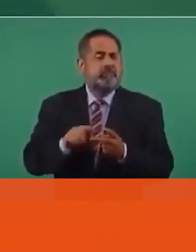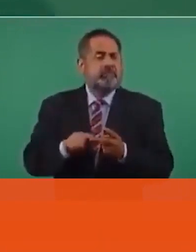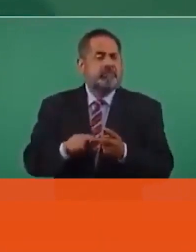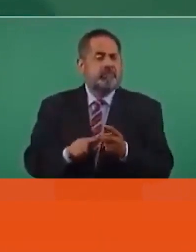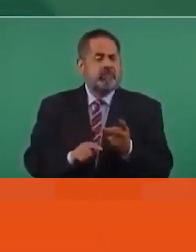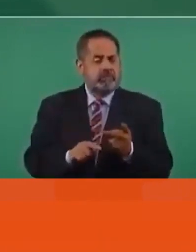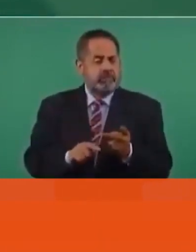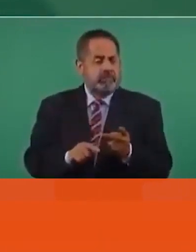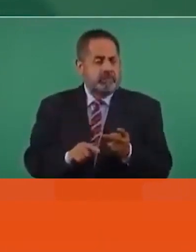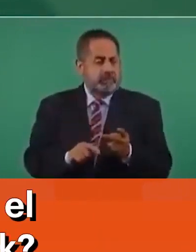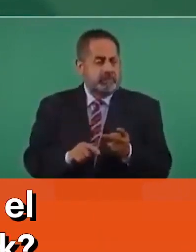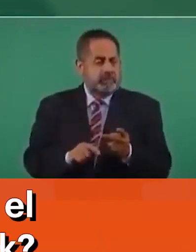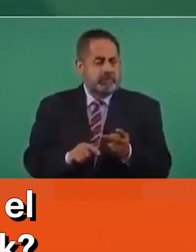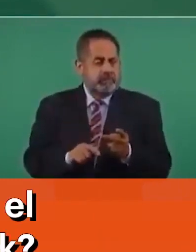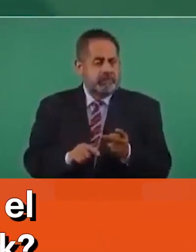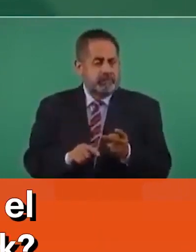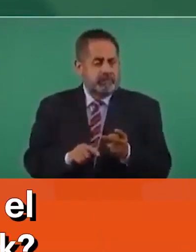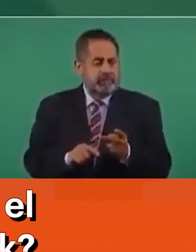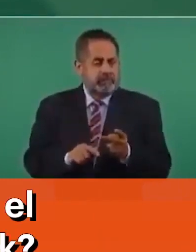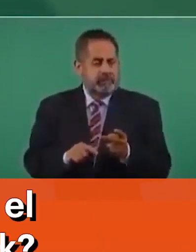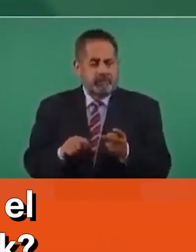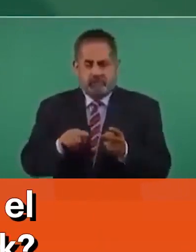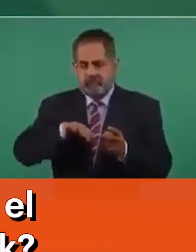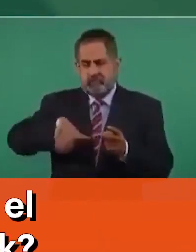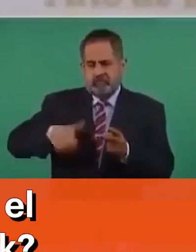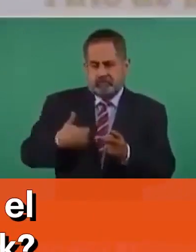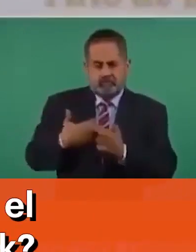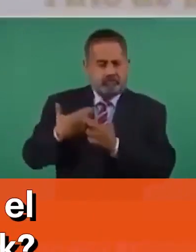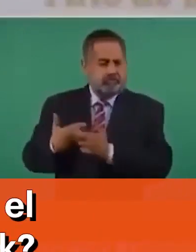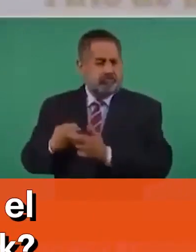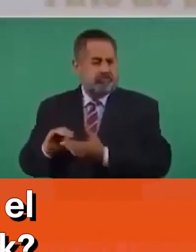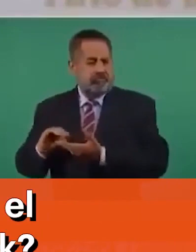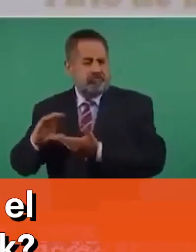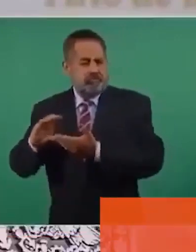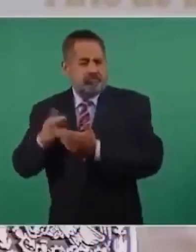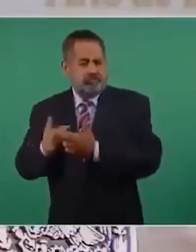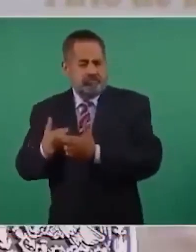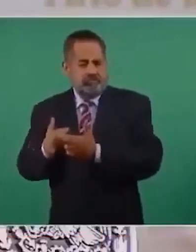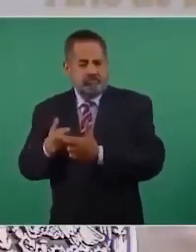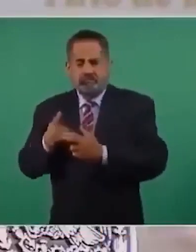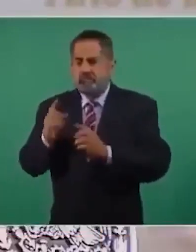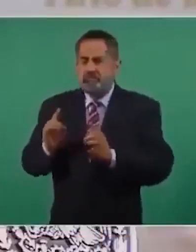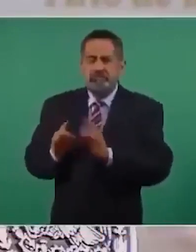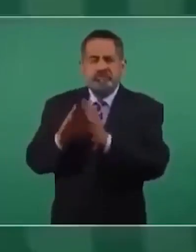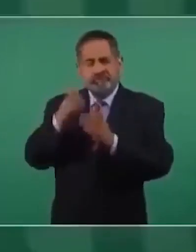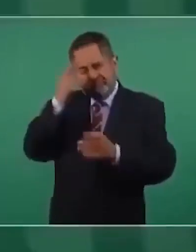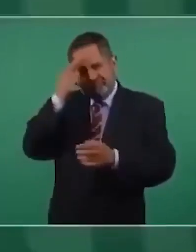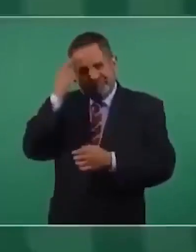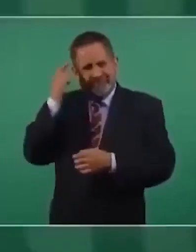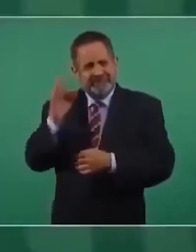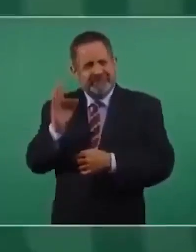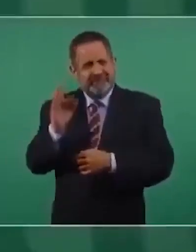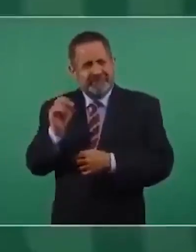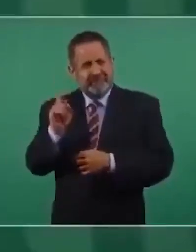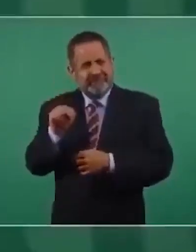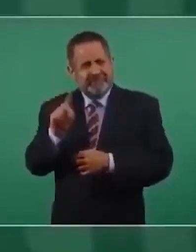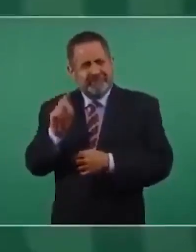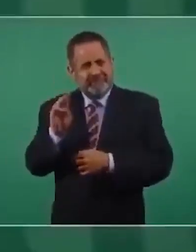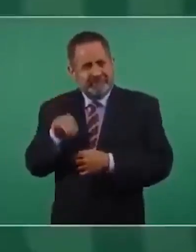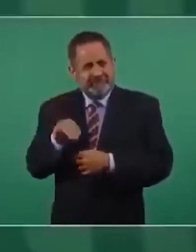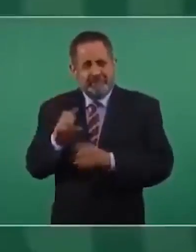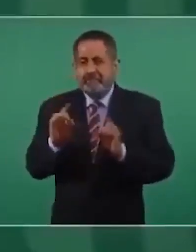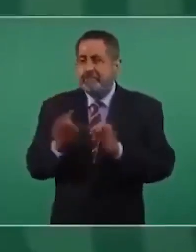se conservaron para lo que era el Fonden, para